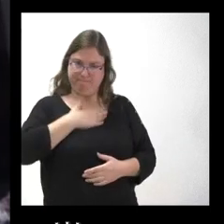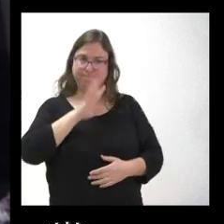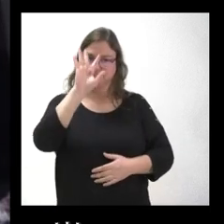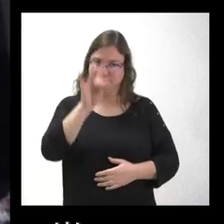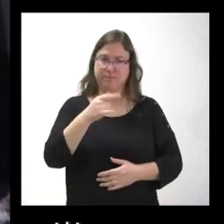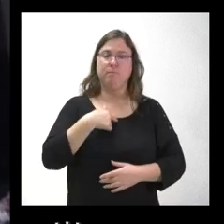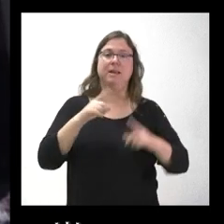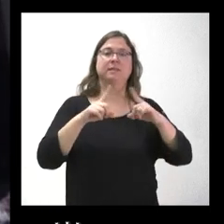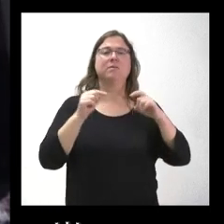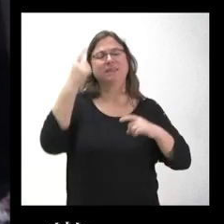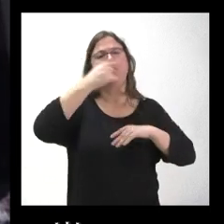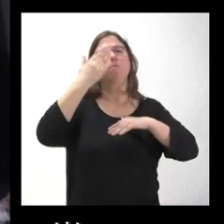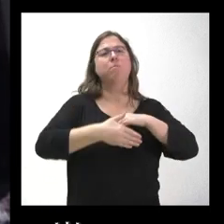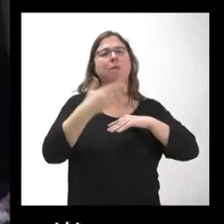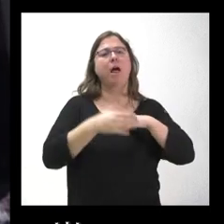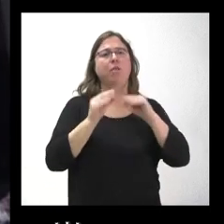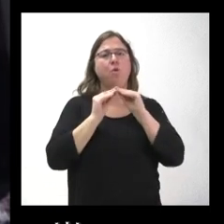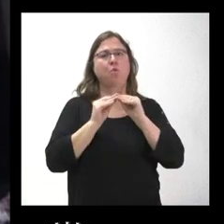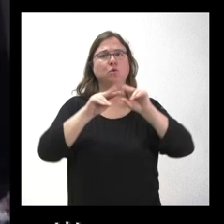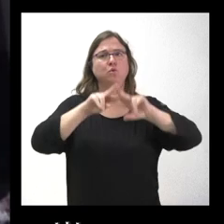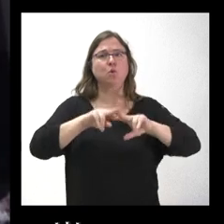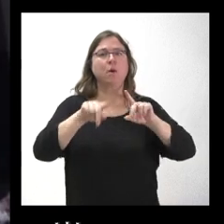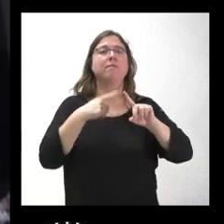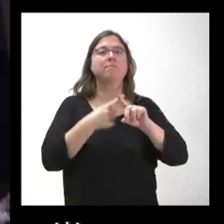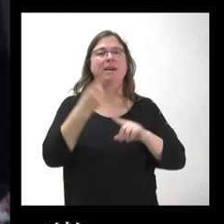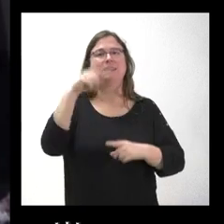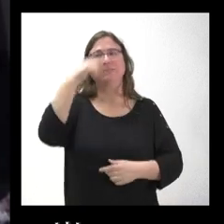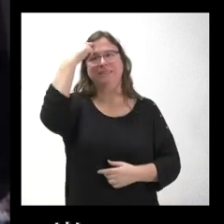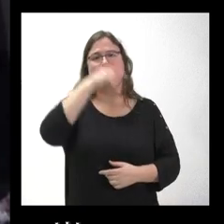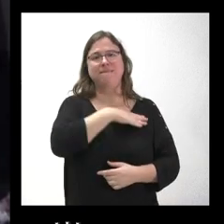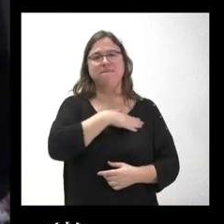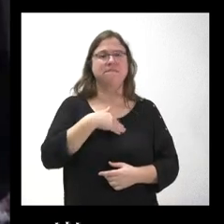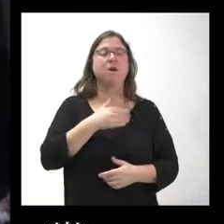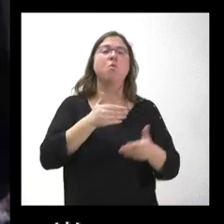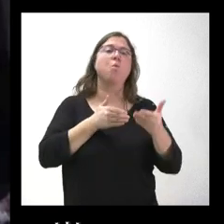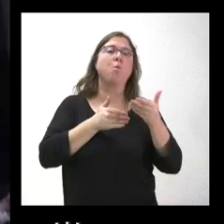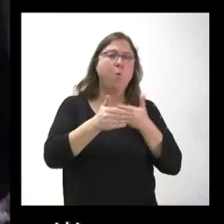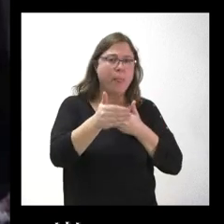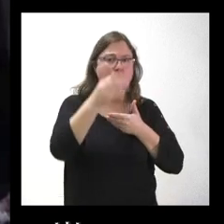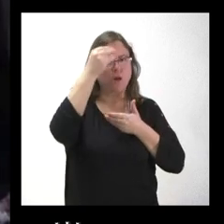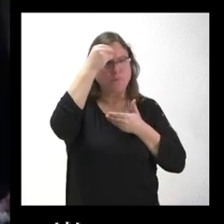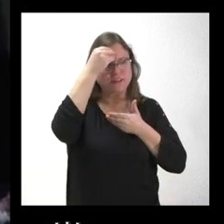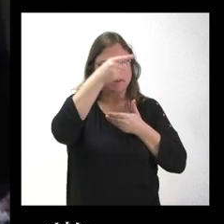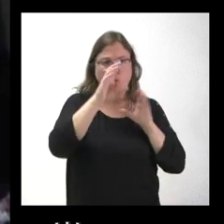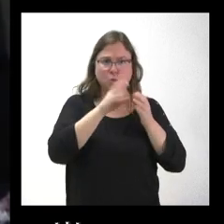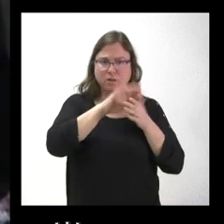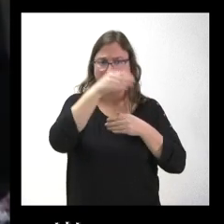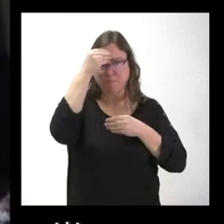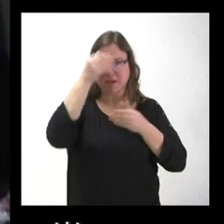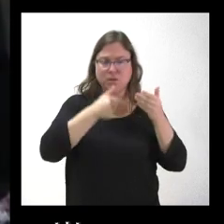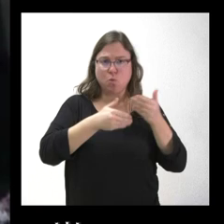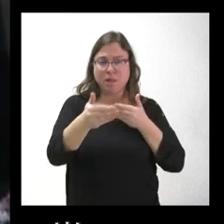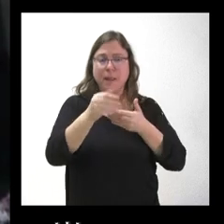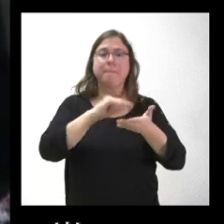conocer los plazos de realización de ese estudio y también saber para cuándo calcula la Junta que Segovia tendrá un